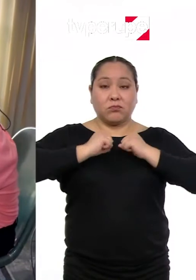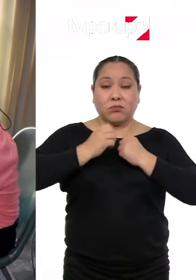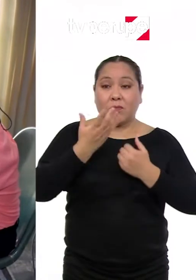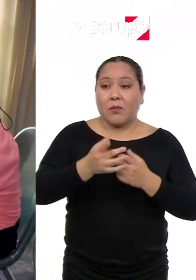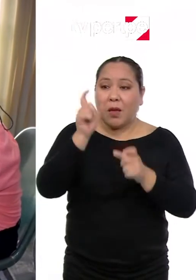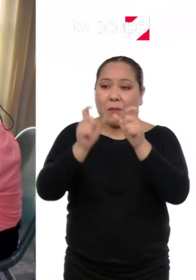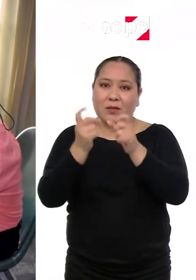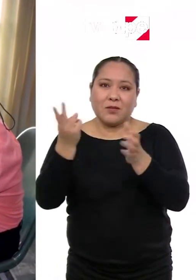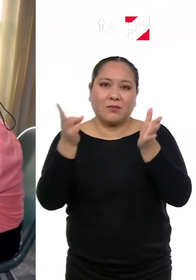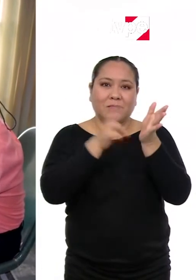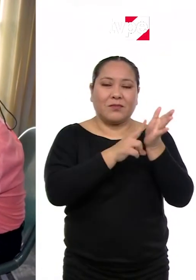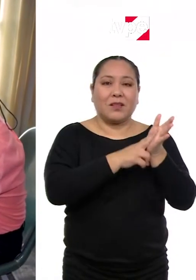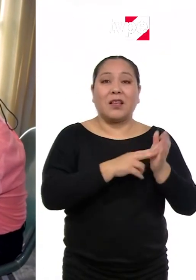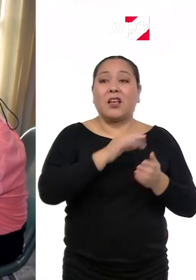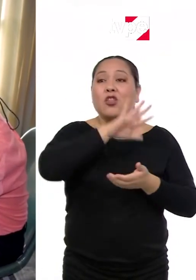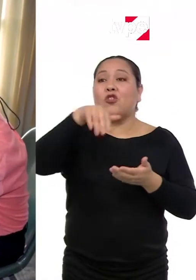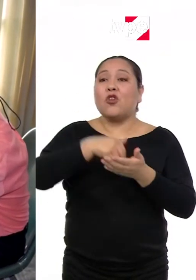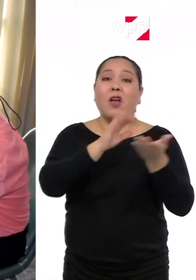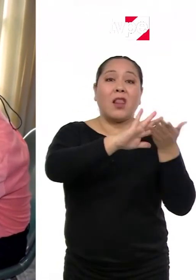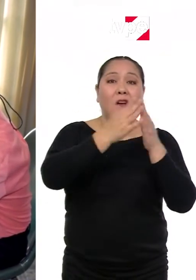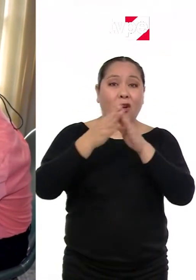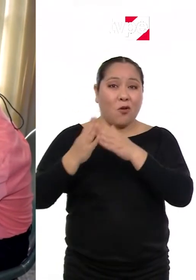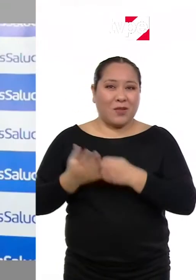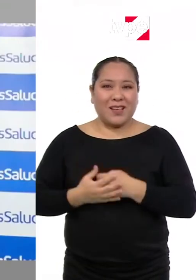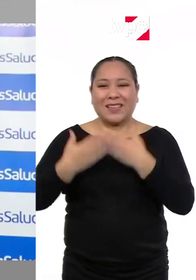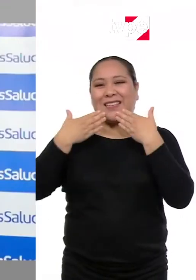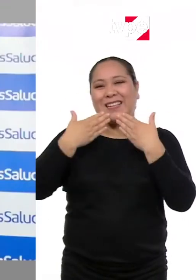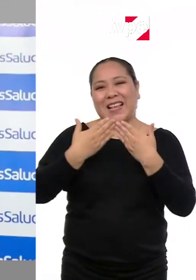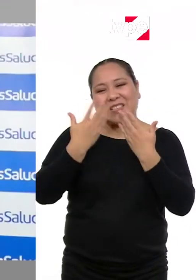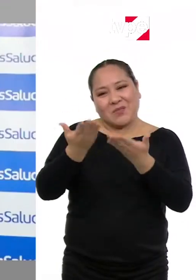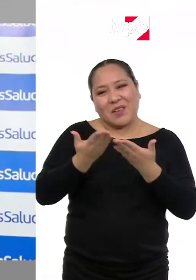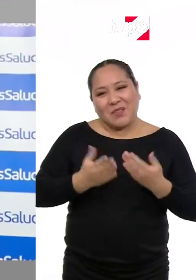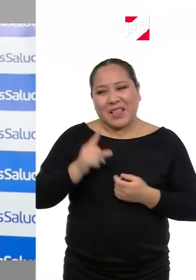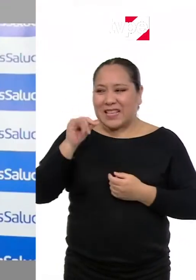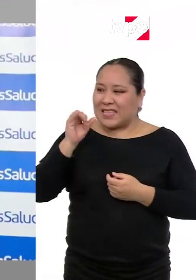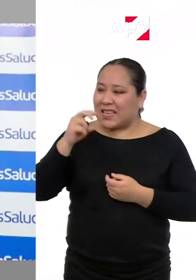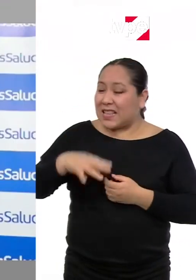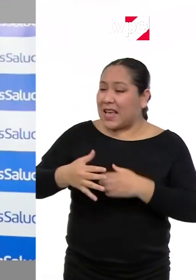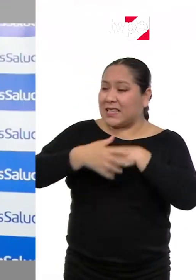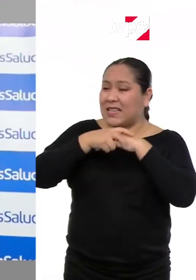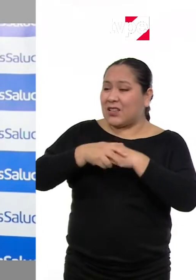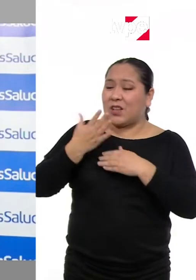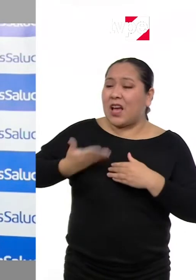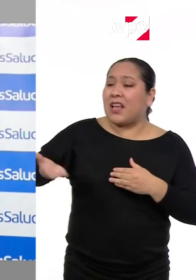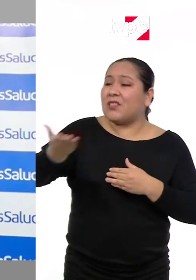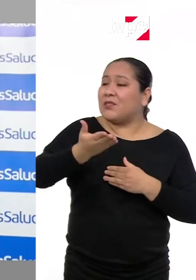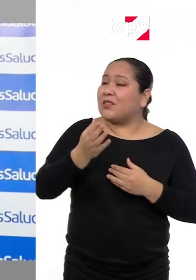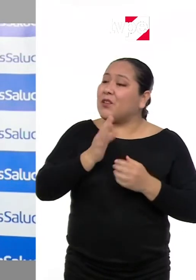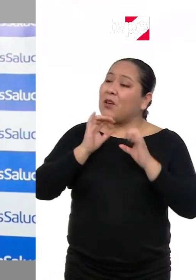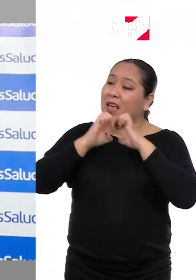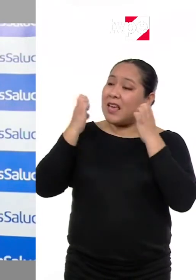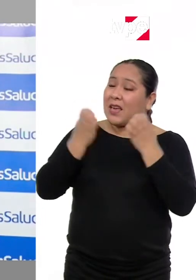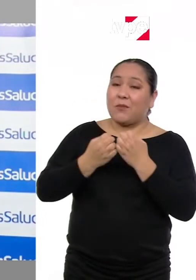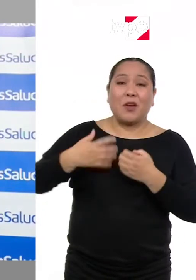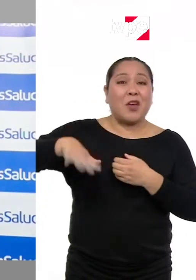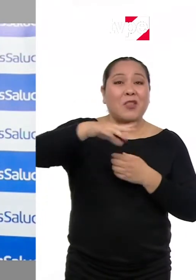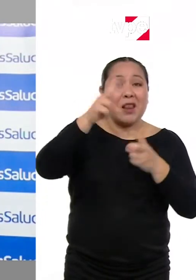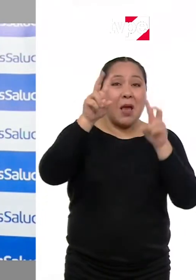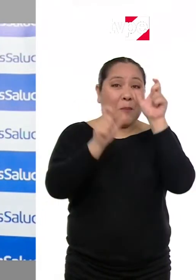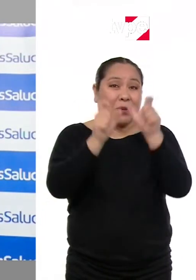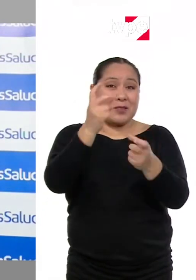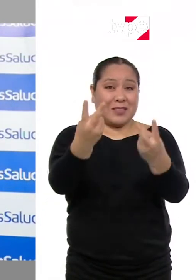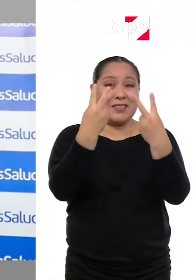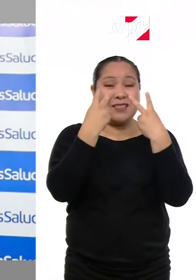para los asegurados y para toda la comunidad en general. Muchas gracias por la invitación Gina, saludos a ti, a todo tu equipo y a todos los